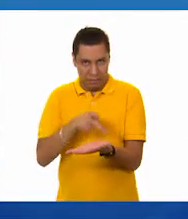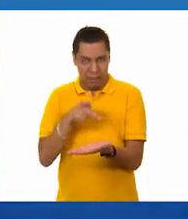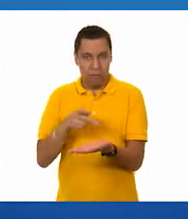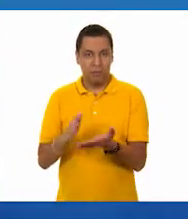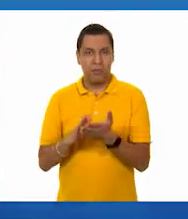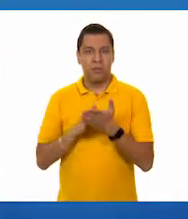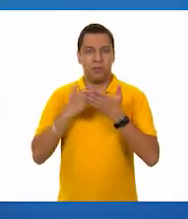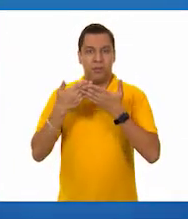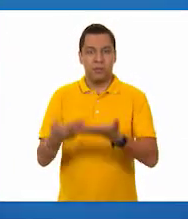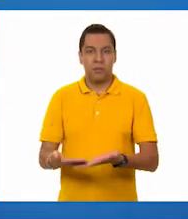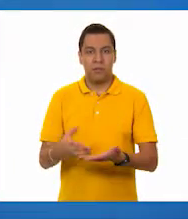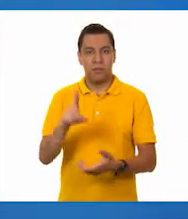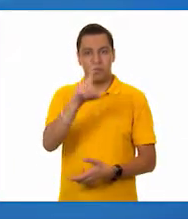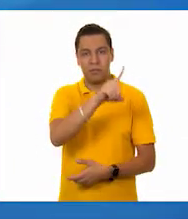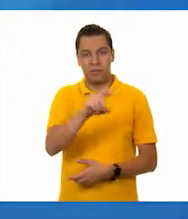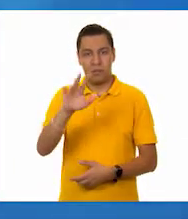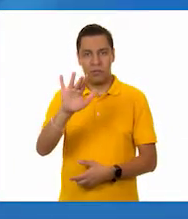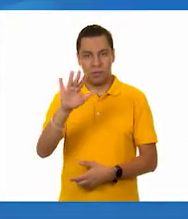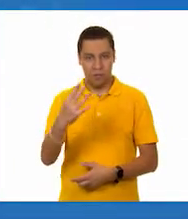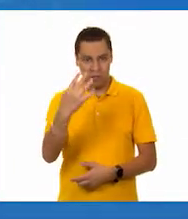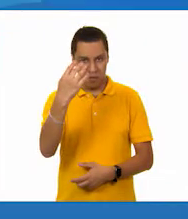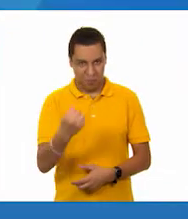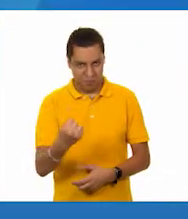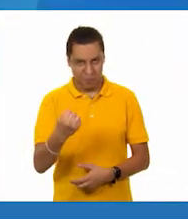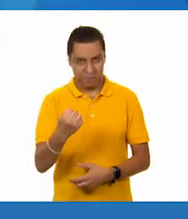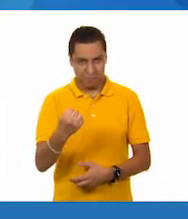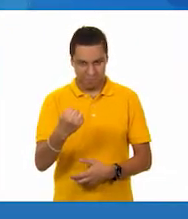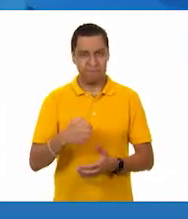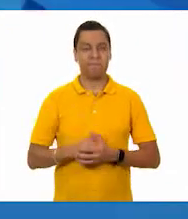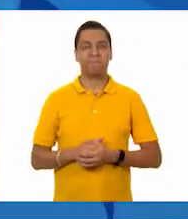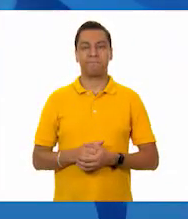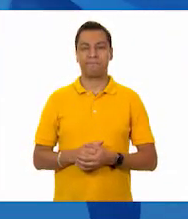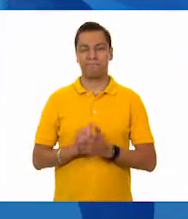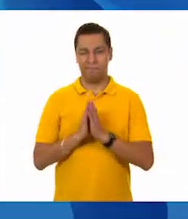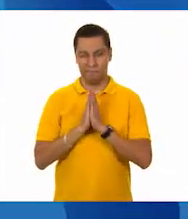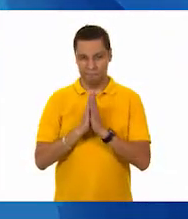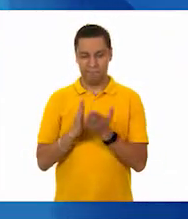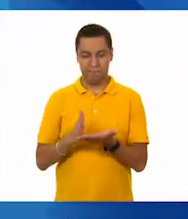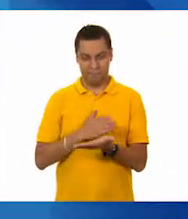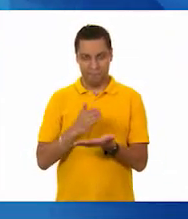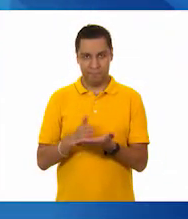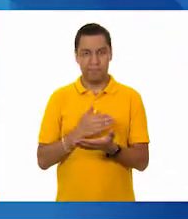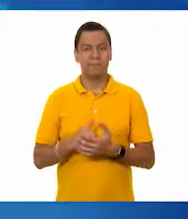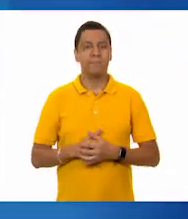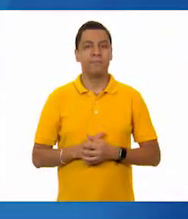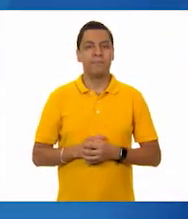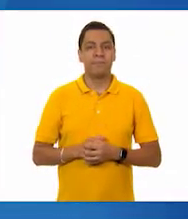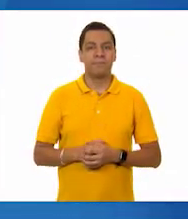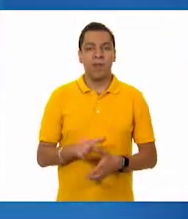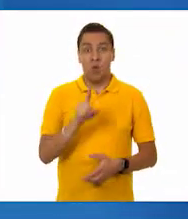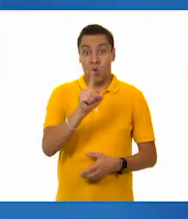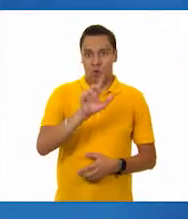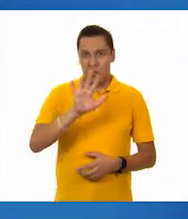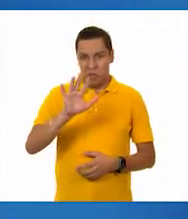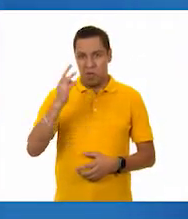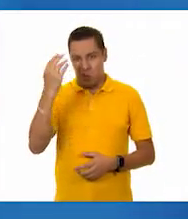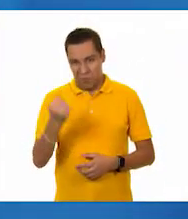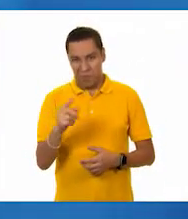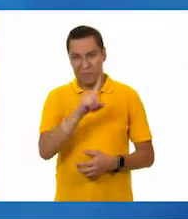actividad. Muy En la página 159, Oscar y Tino. Página 159. ¿Ya la tienes, Tino? 1, 5, 9,